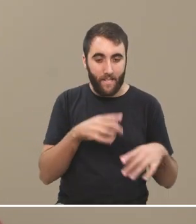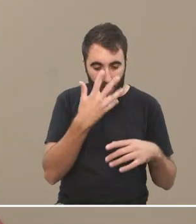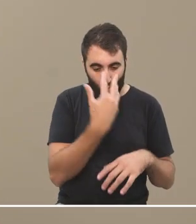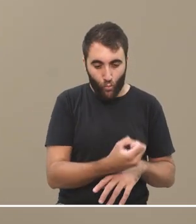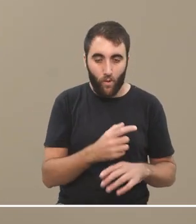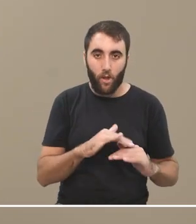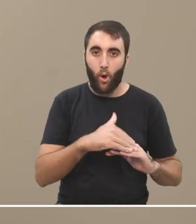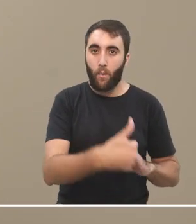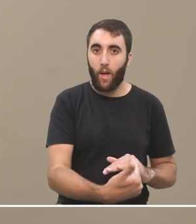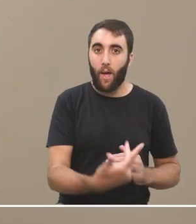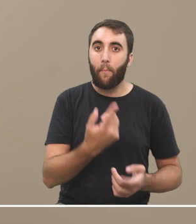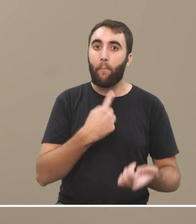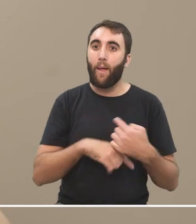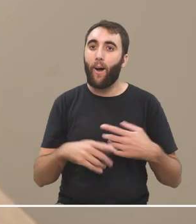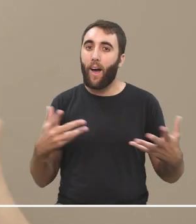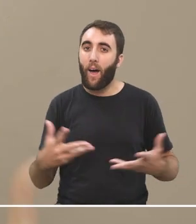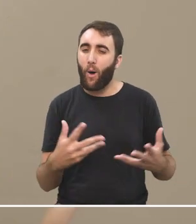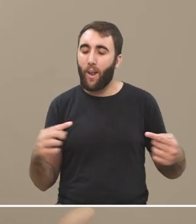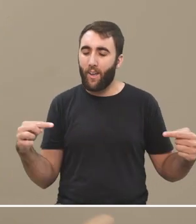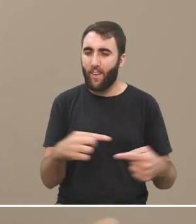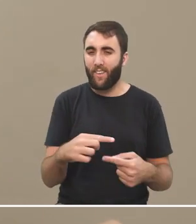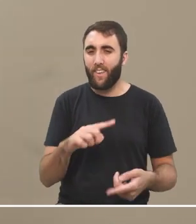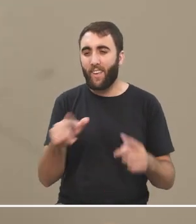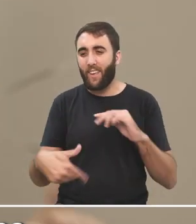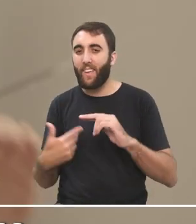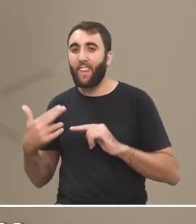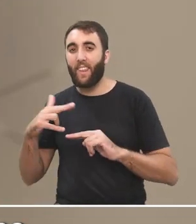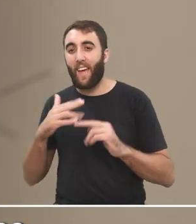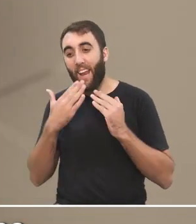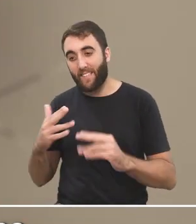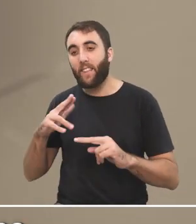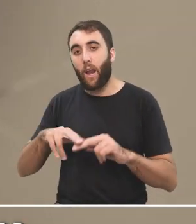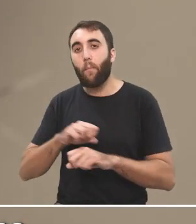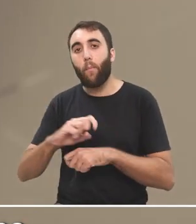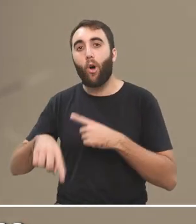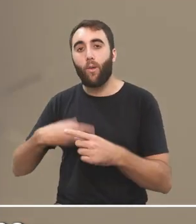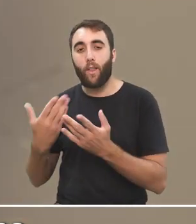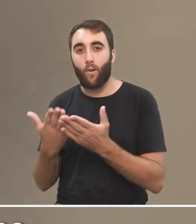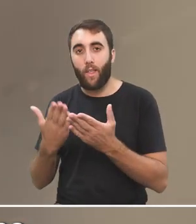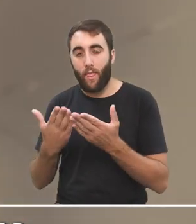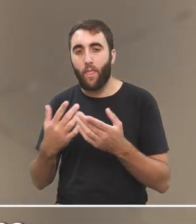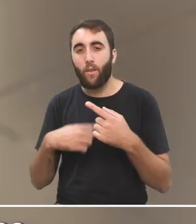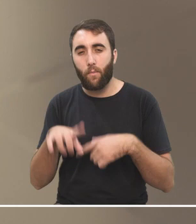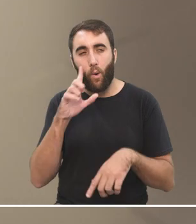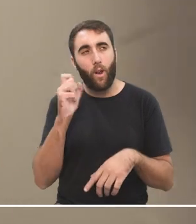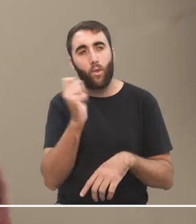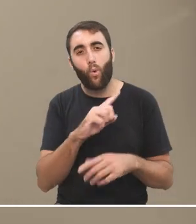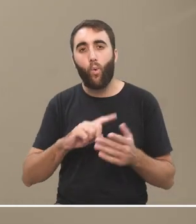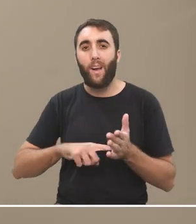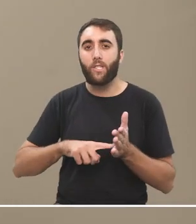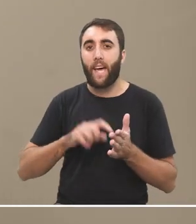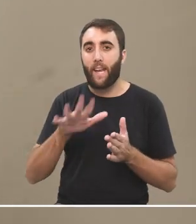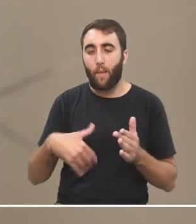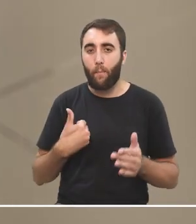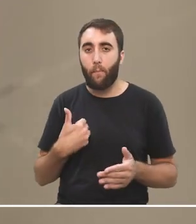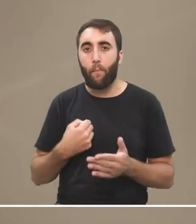internet pasó a ser el lugar de aprendizaje. Entonces, hubo una serie de protestas en Buenos Aires, en la periferia de